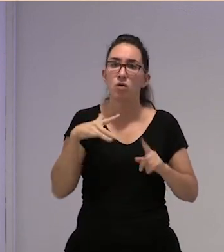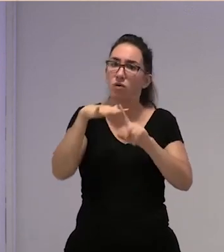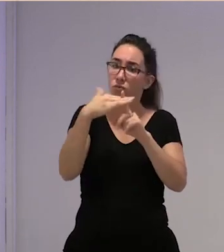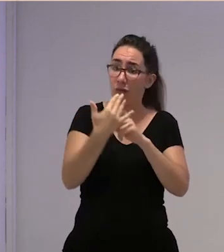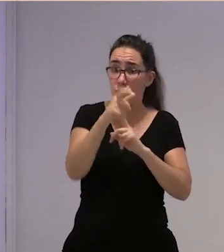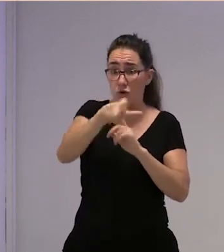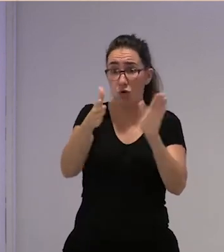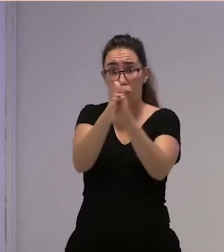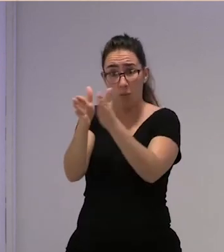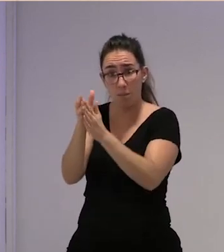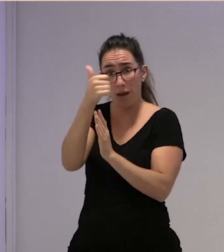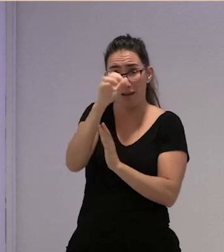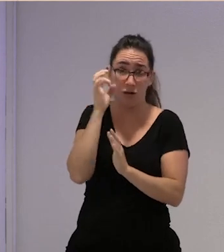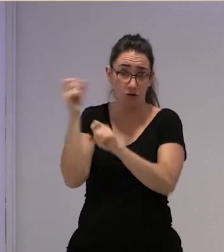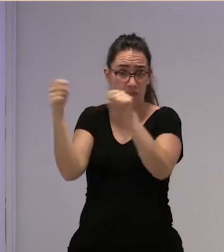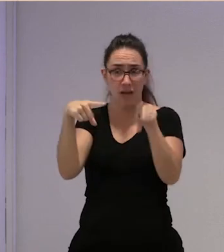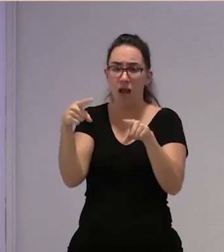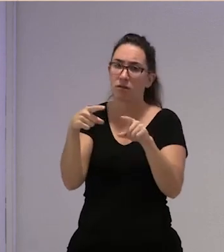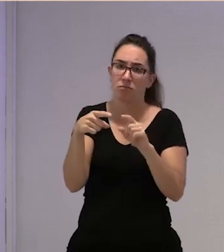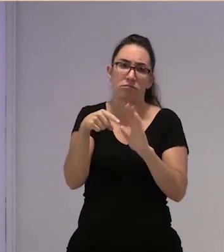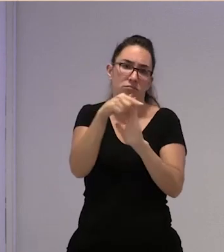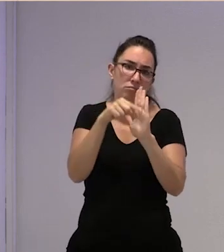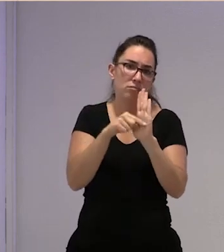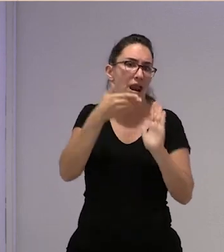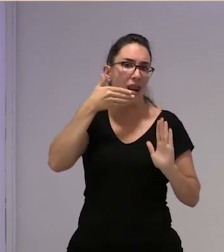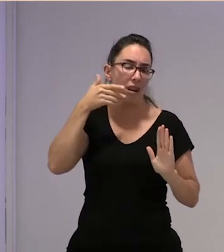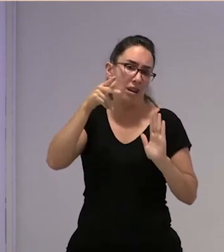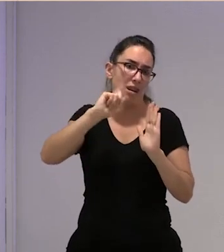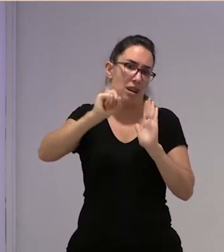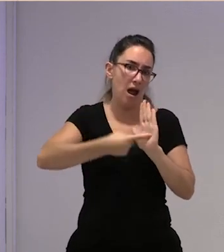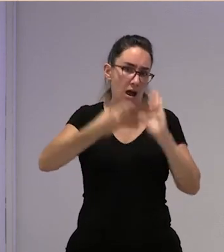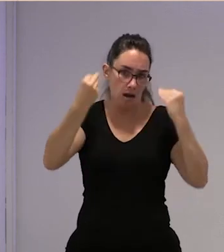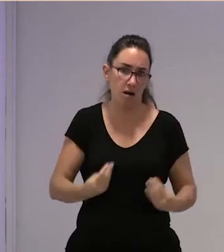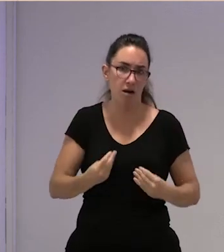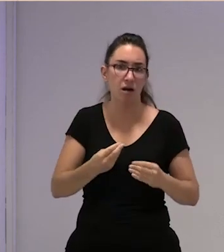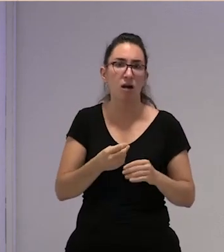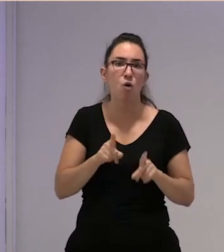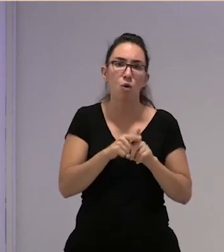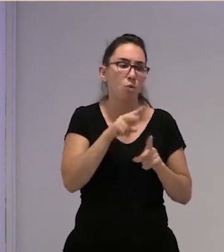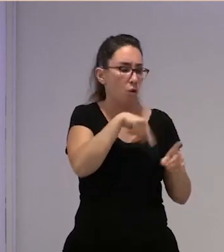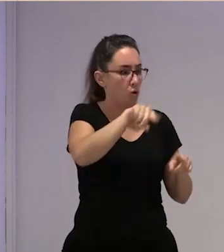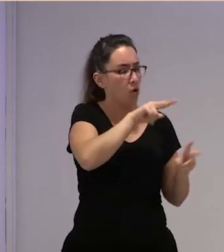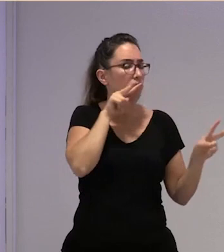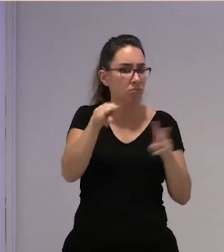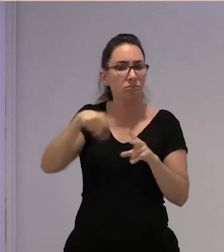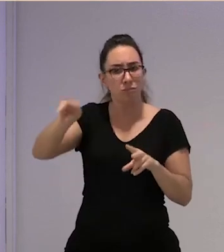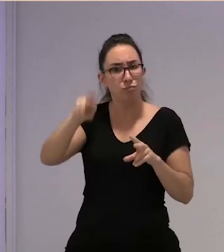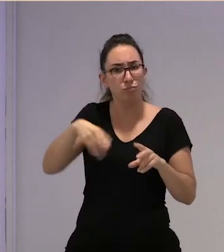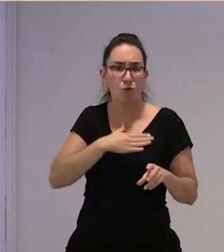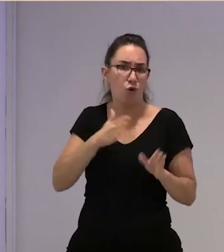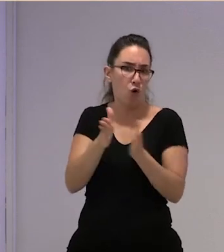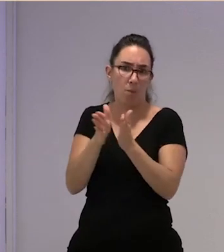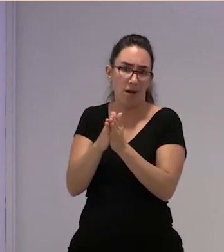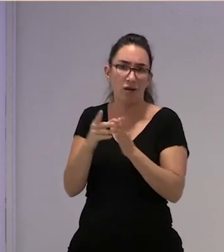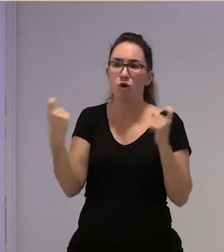nuestras compañeras y nuestros compañeros migrantes y hacer entender a la gente que son nuestros compañeros y son nuestras compañeras y no son